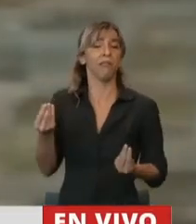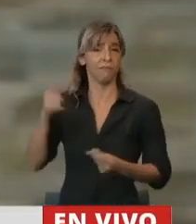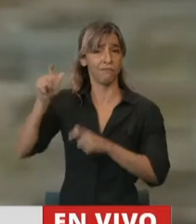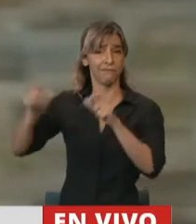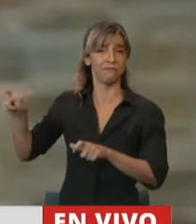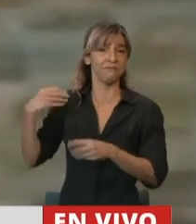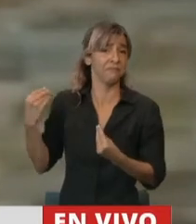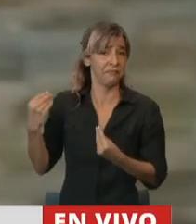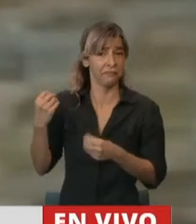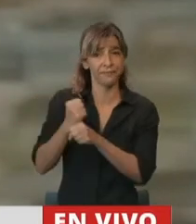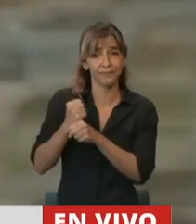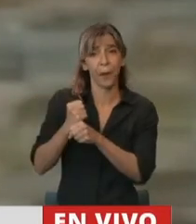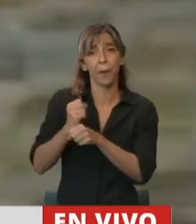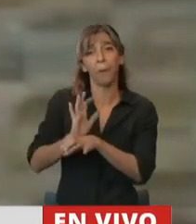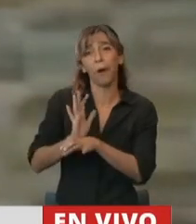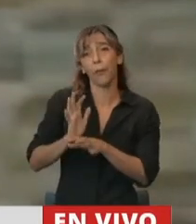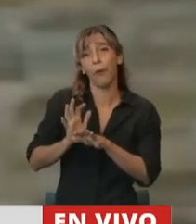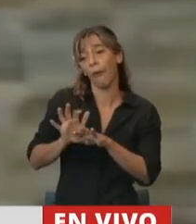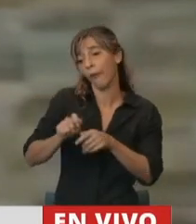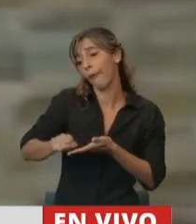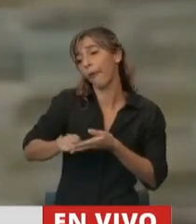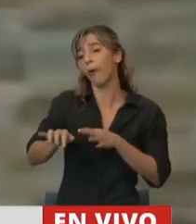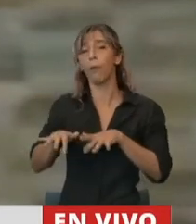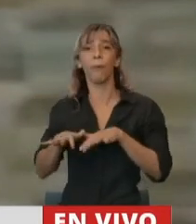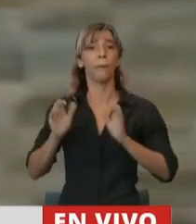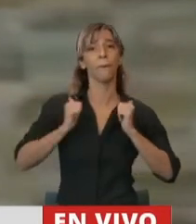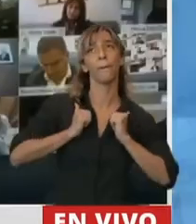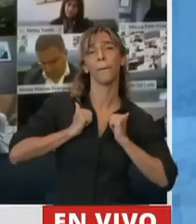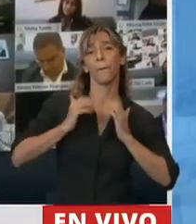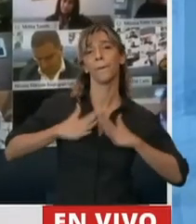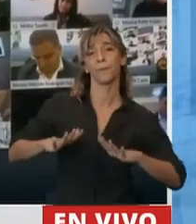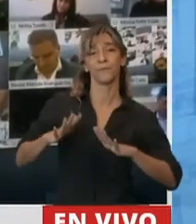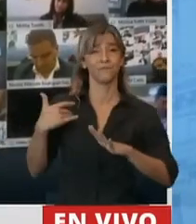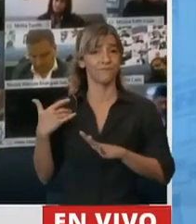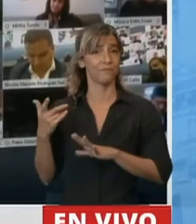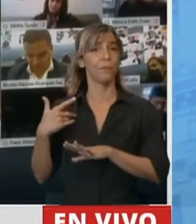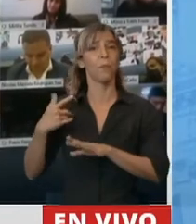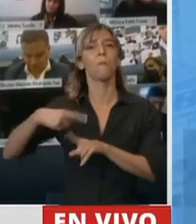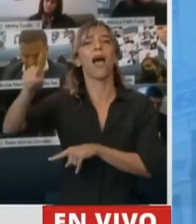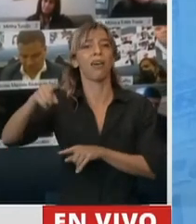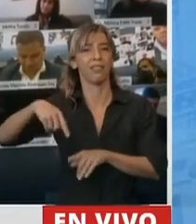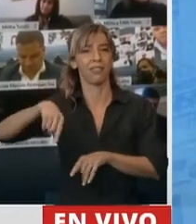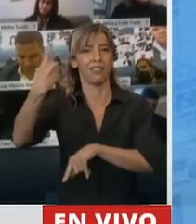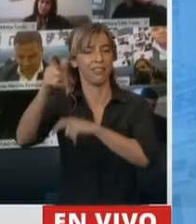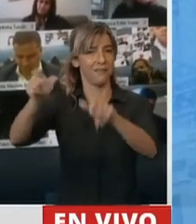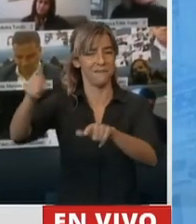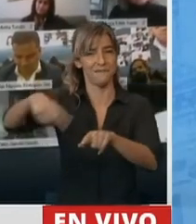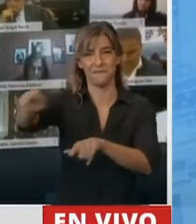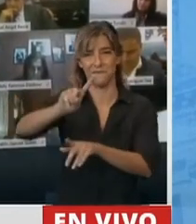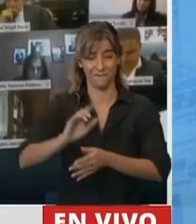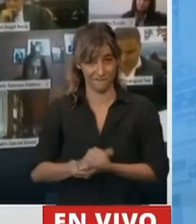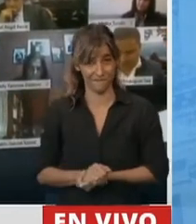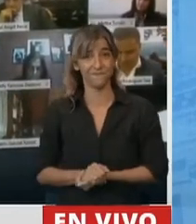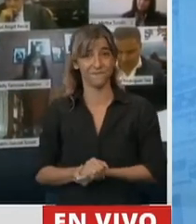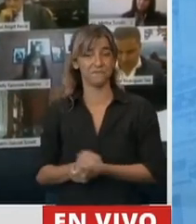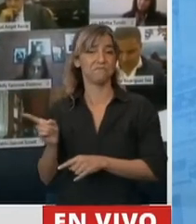se benefician por el éxito o el fracaso de lo que